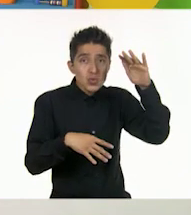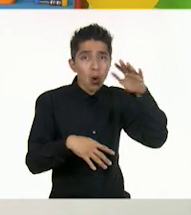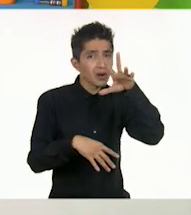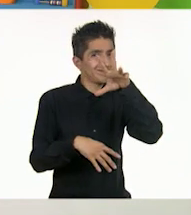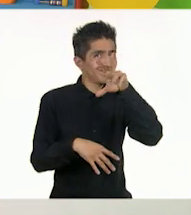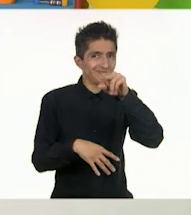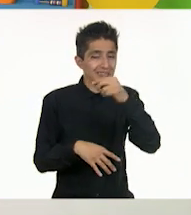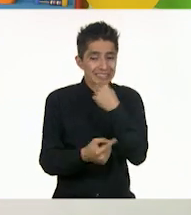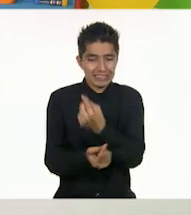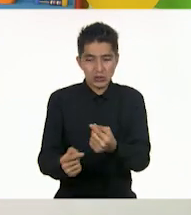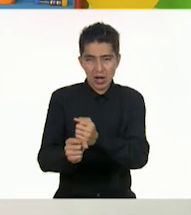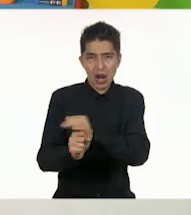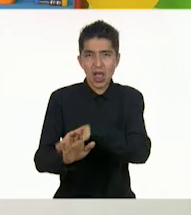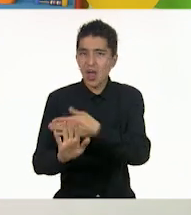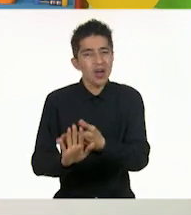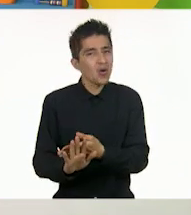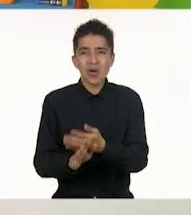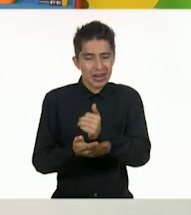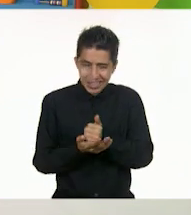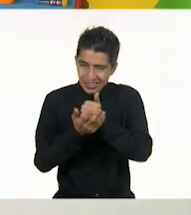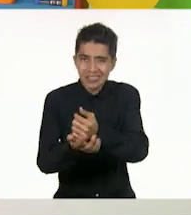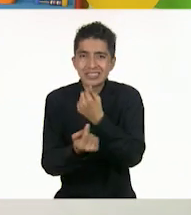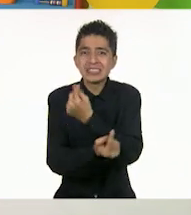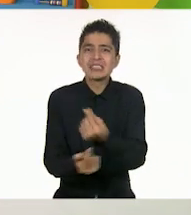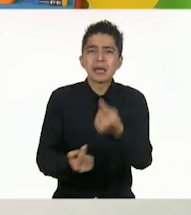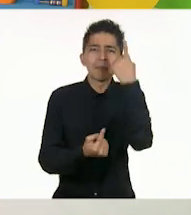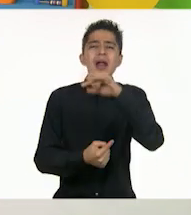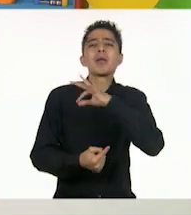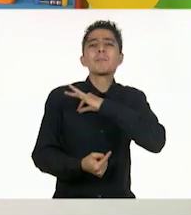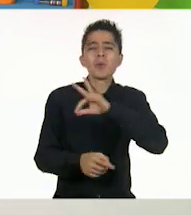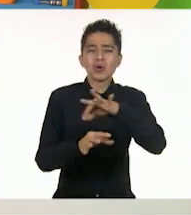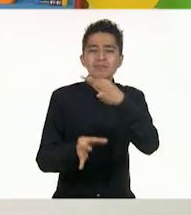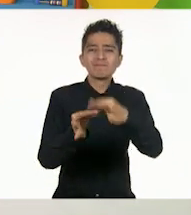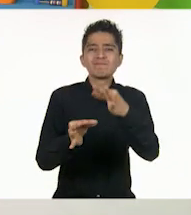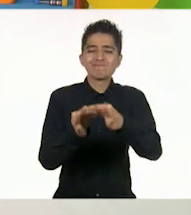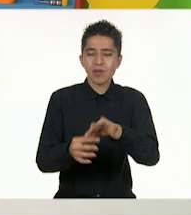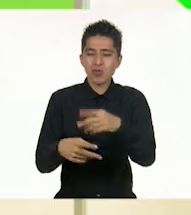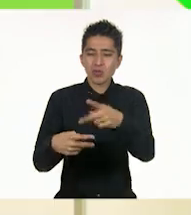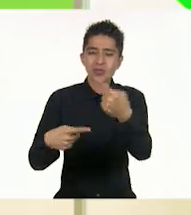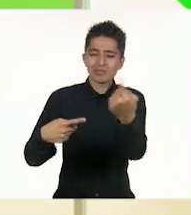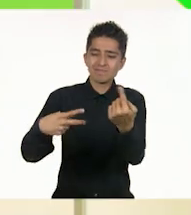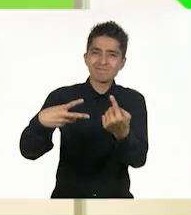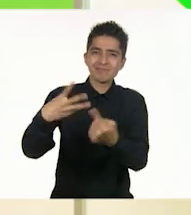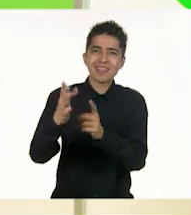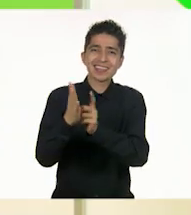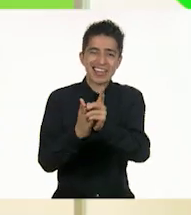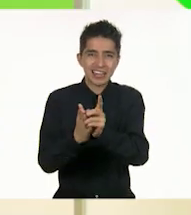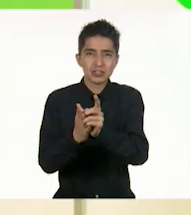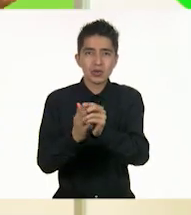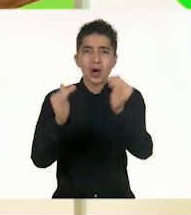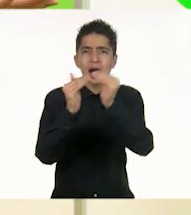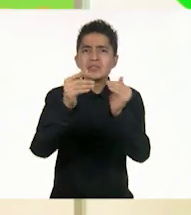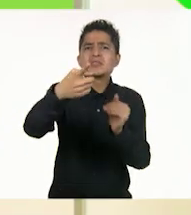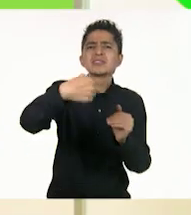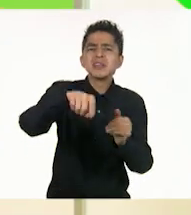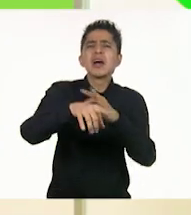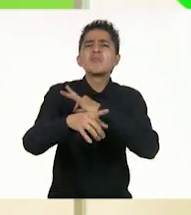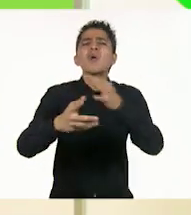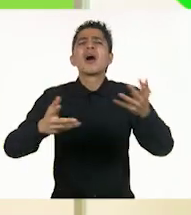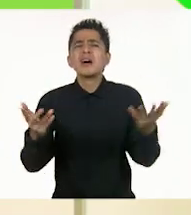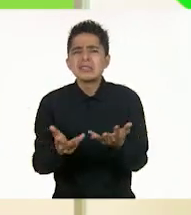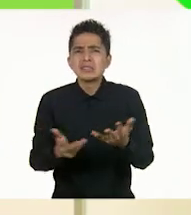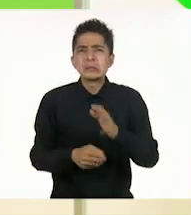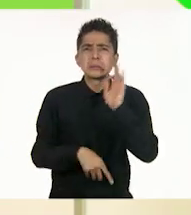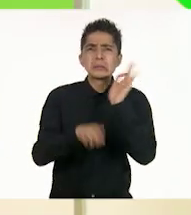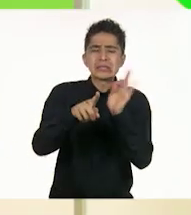maltratado. Debemos ayudar a los niños para que se puedan cumplir sus derechos. Ustedes en casa, ¿qué podrían hacer si